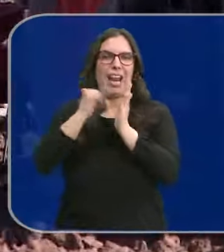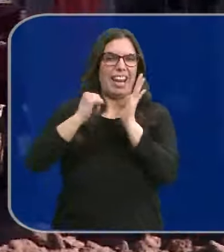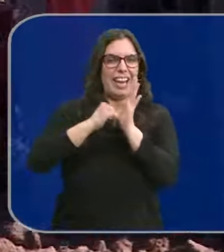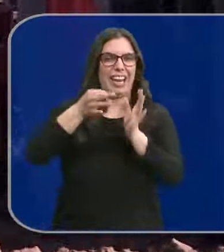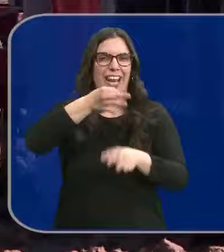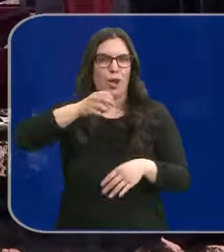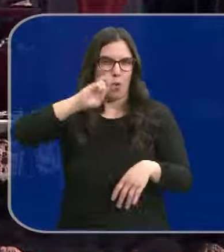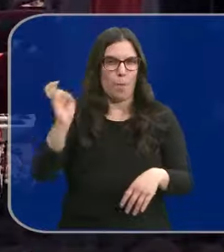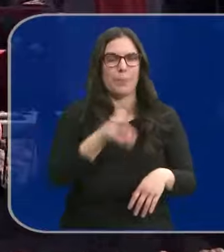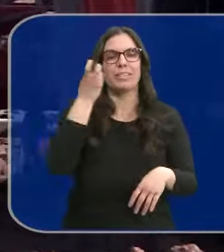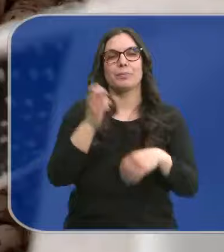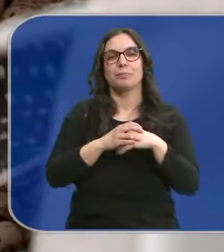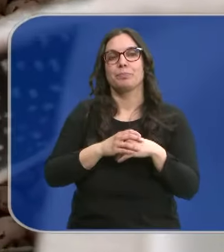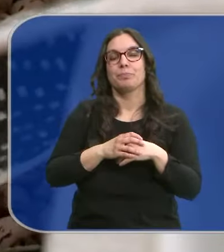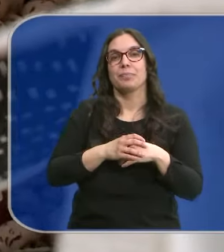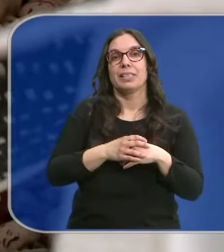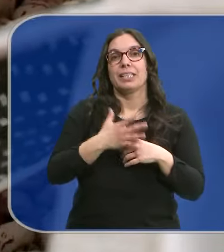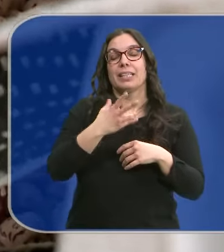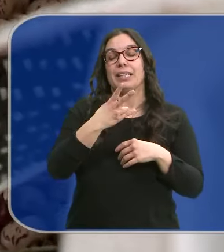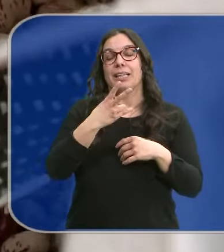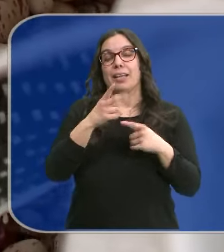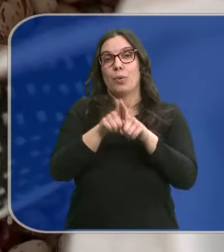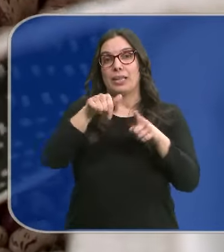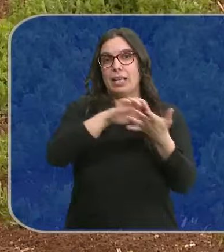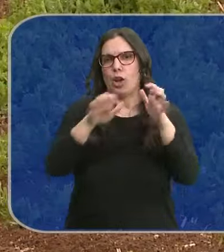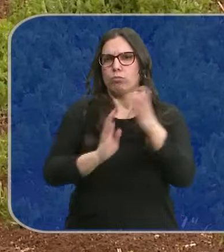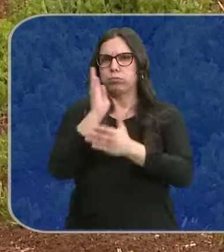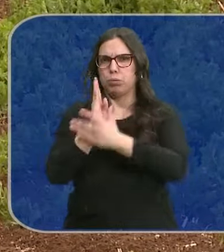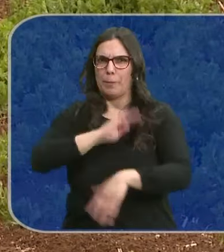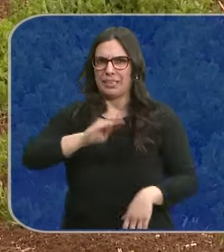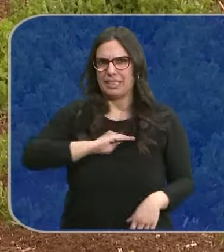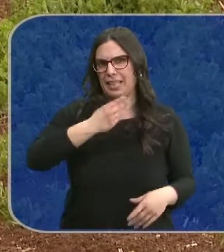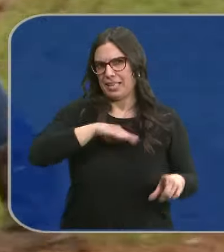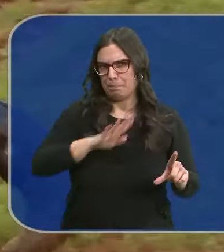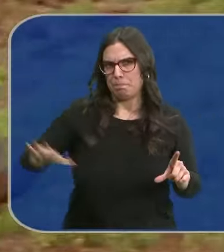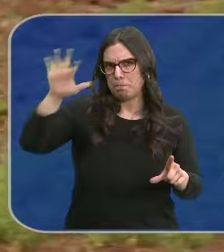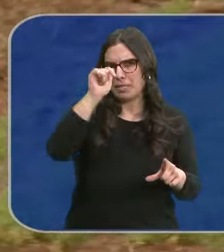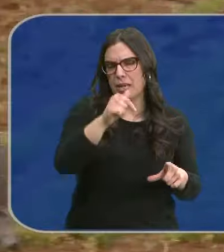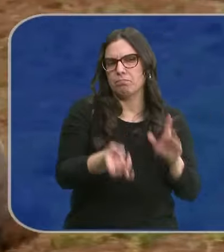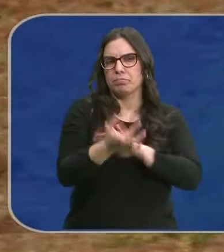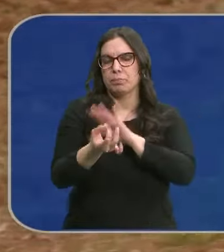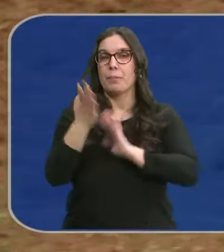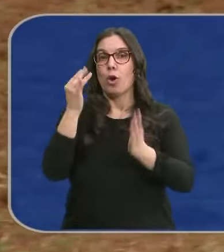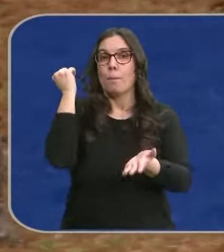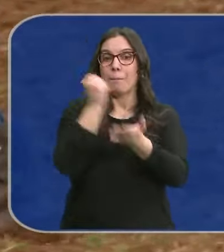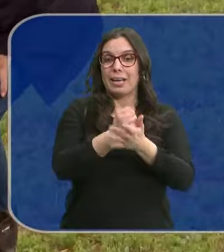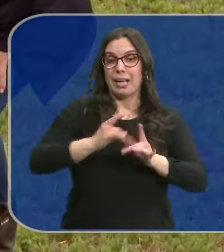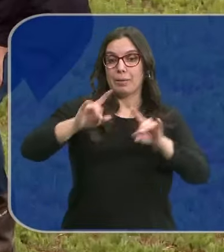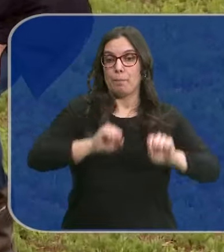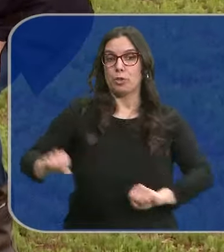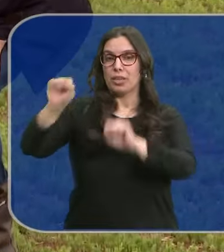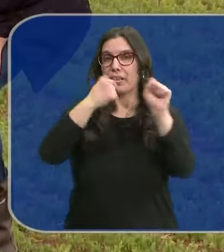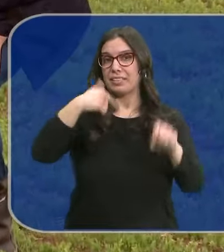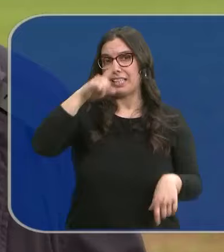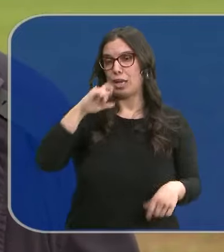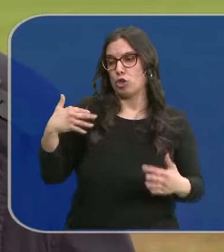Castilla y León produce una quinta parte de las legumbres de todo el país, aunque los agricultores de las Indicaciones Geográficas Protegidas de nuestra comunidad admiten que